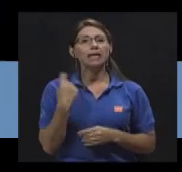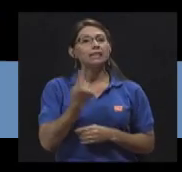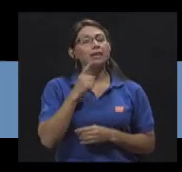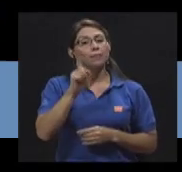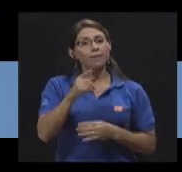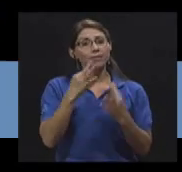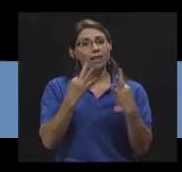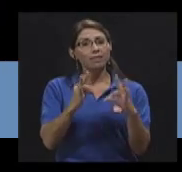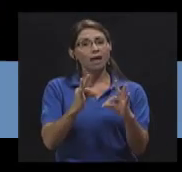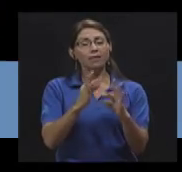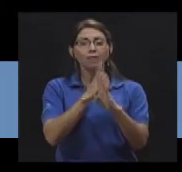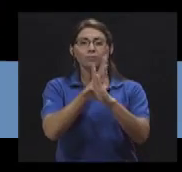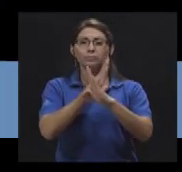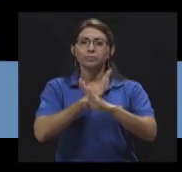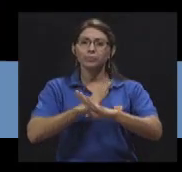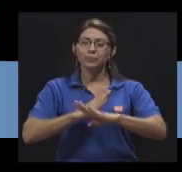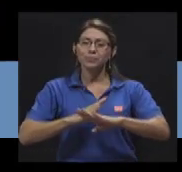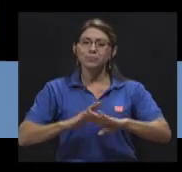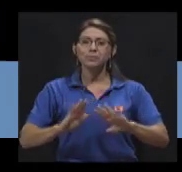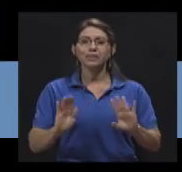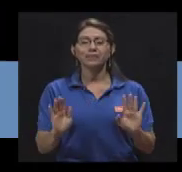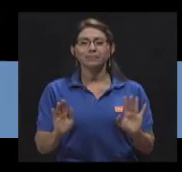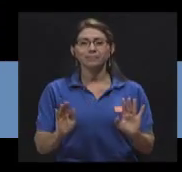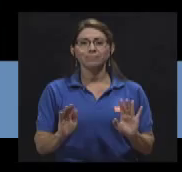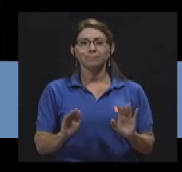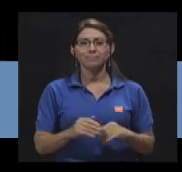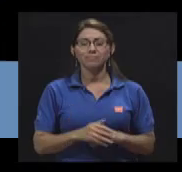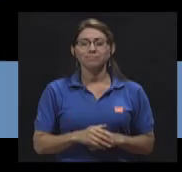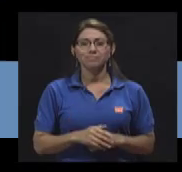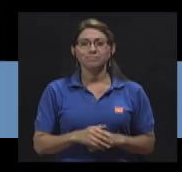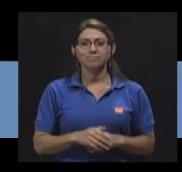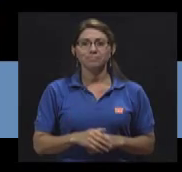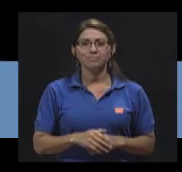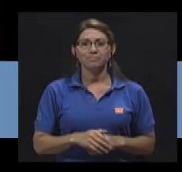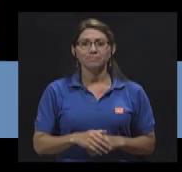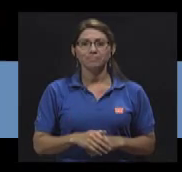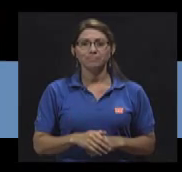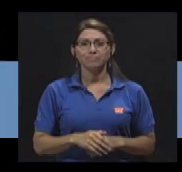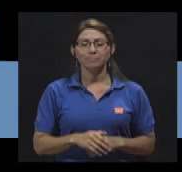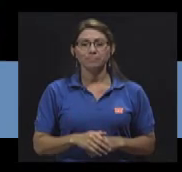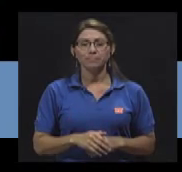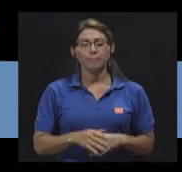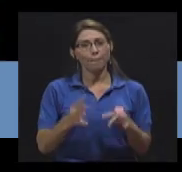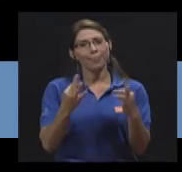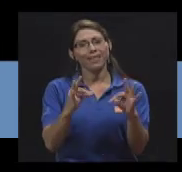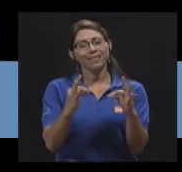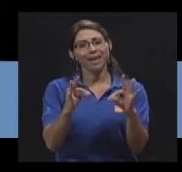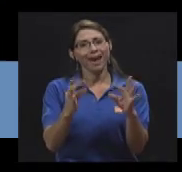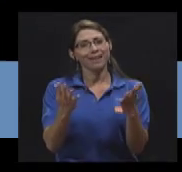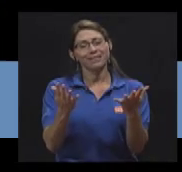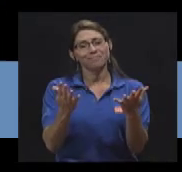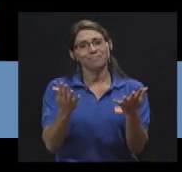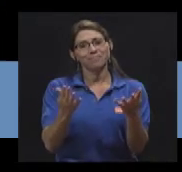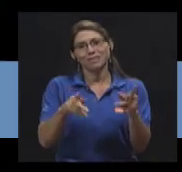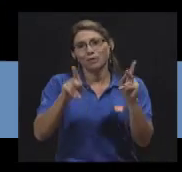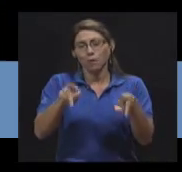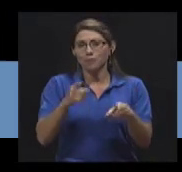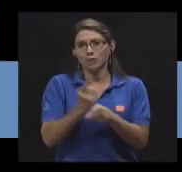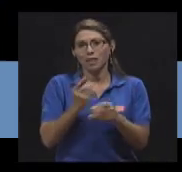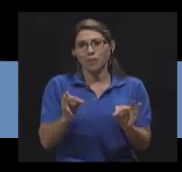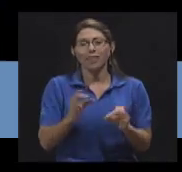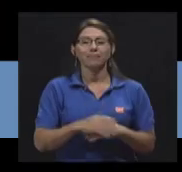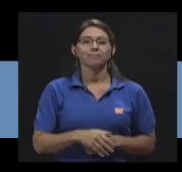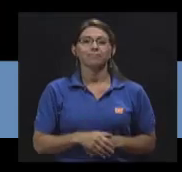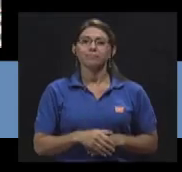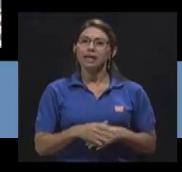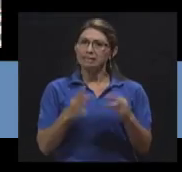tratar siempre de mantener paz, ser, tratar de ser